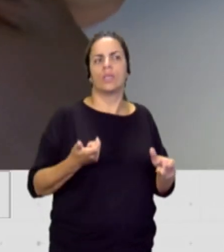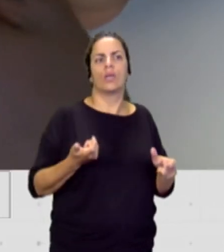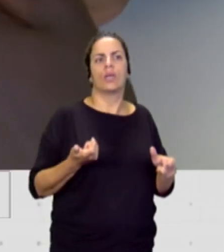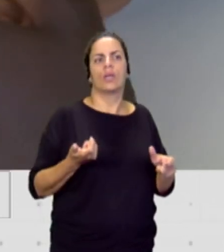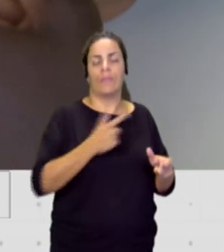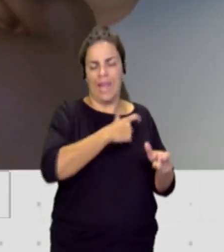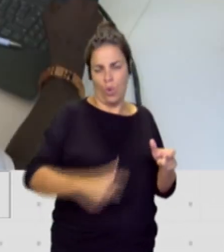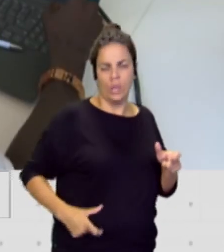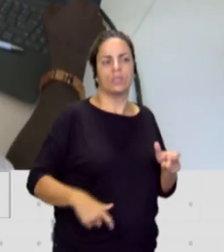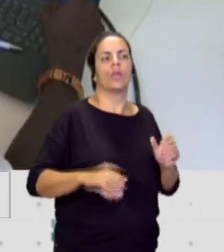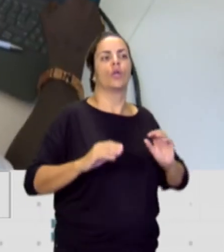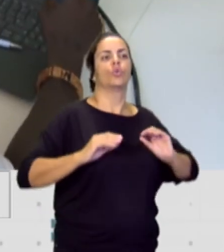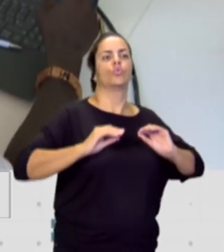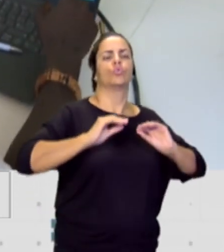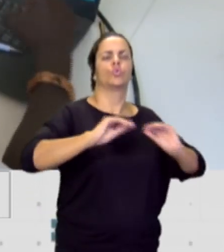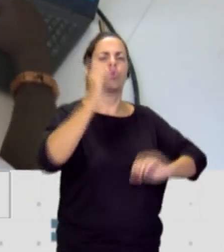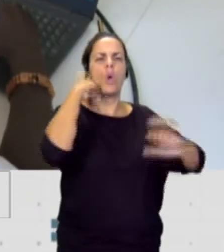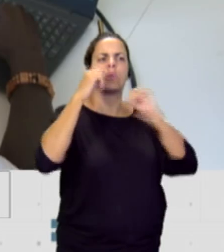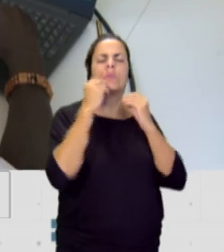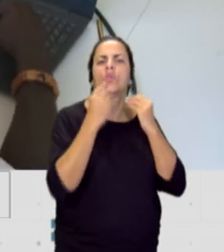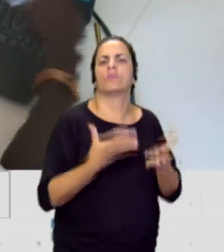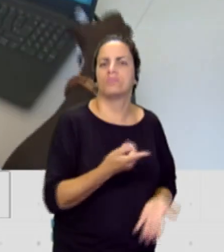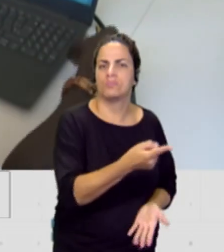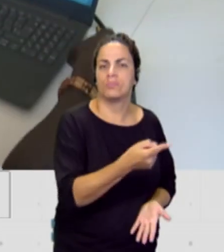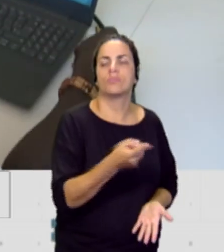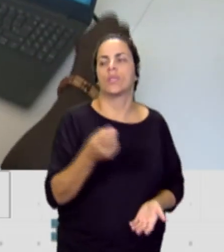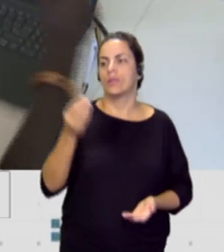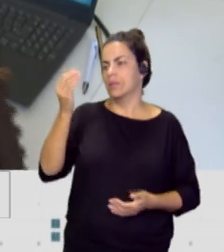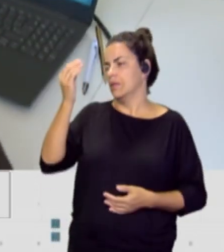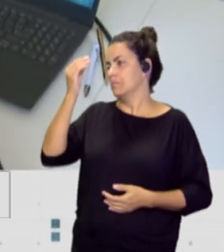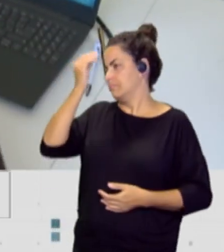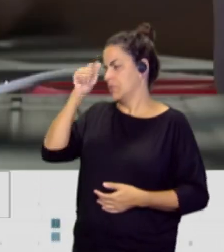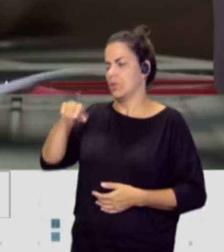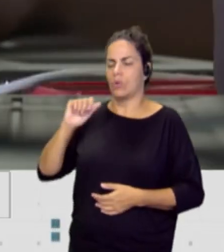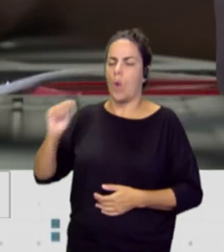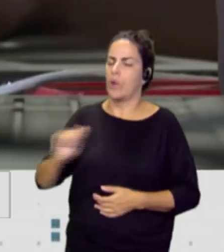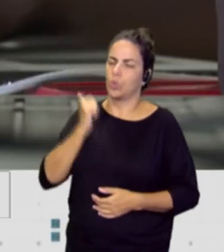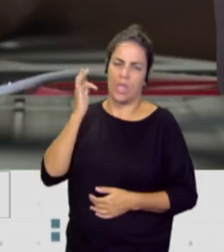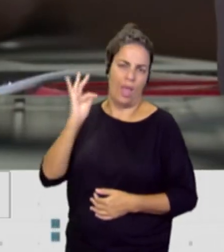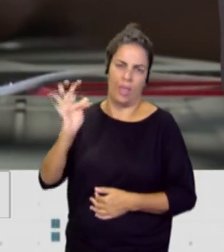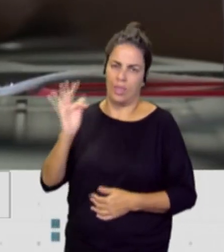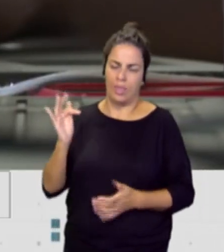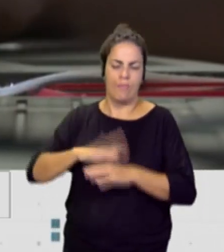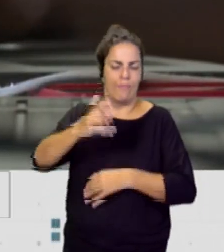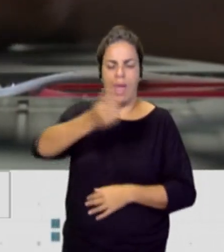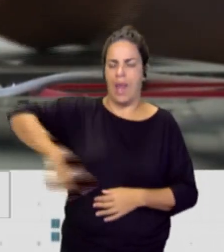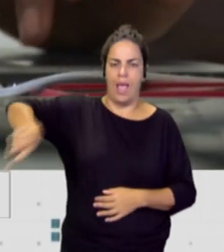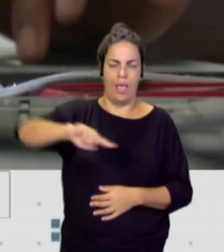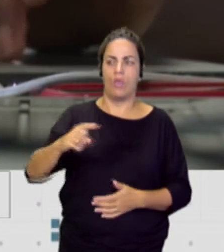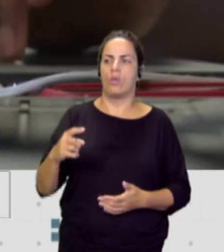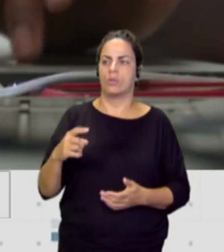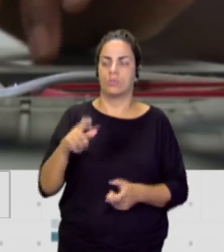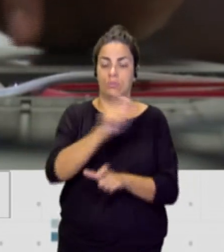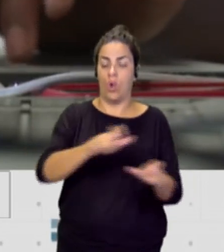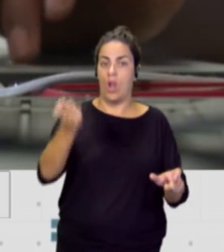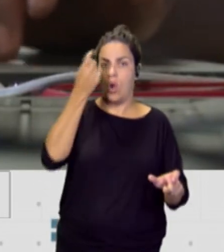los alumnos hablo de tu gente? Yo creo que es una oportunidad. Hemos tenido una oportunidad. Ellos han tenido una oportunidad también, los alumnos y las